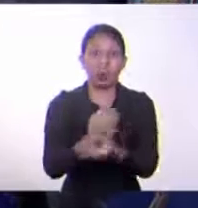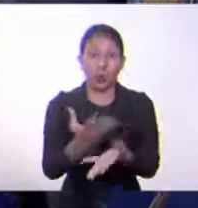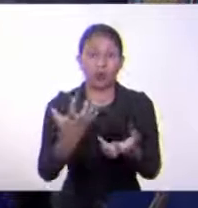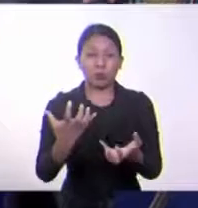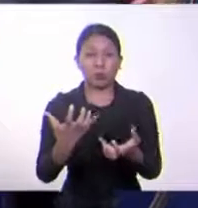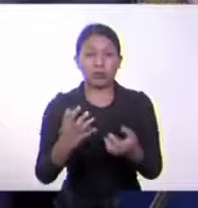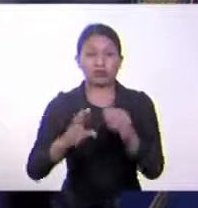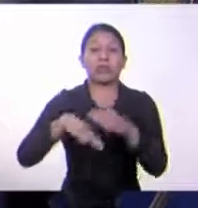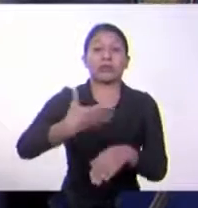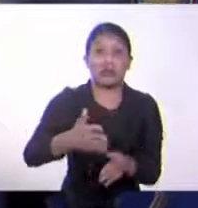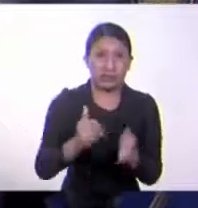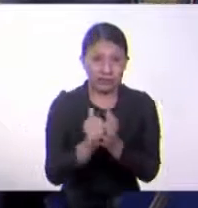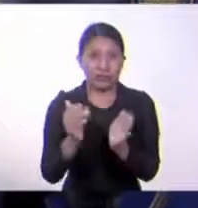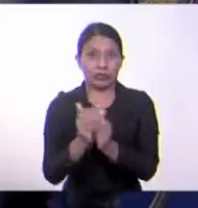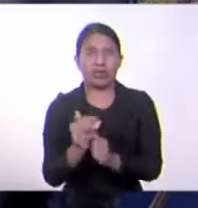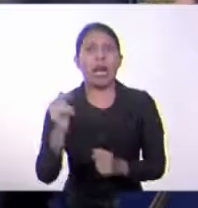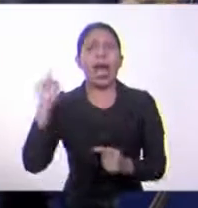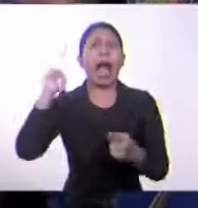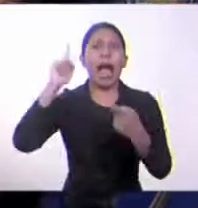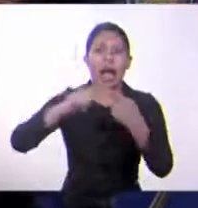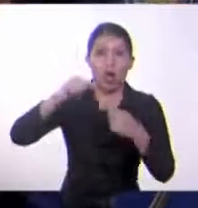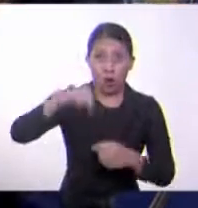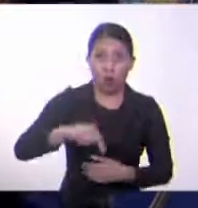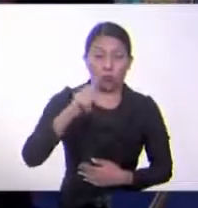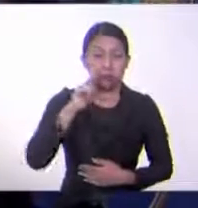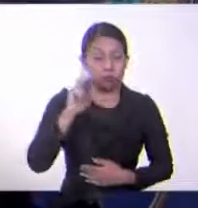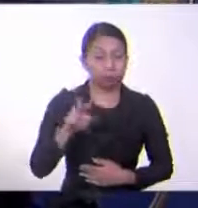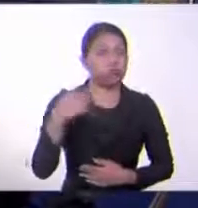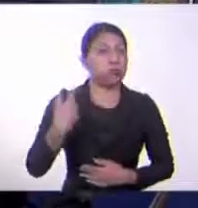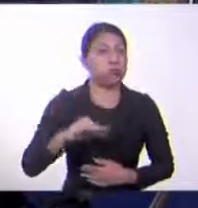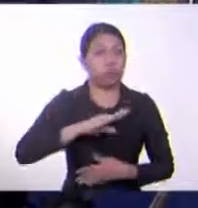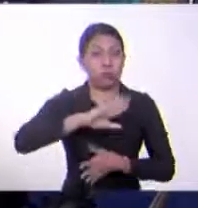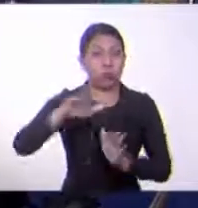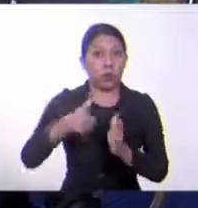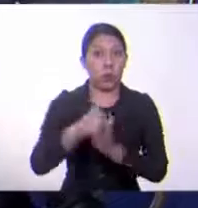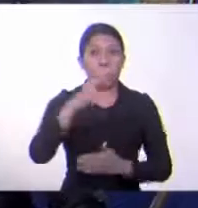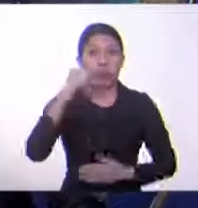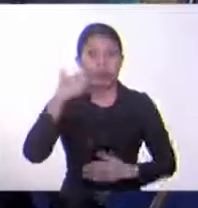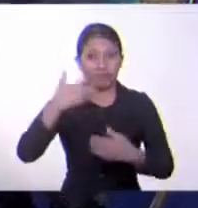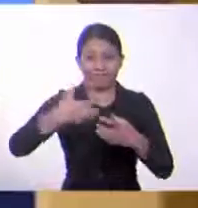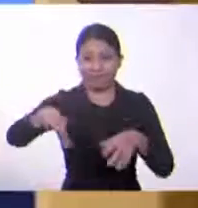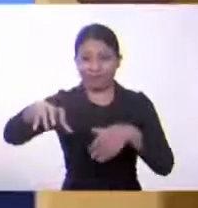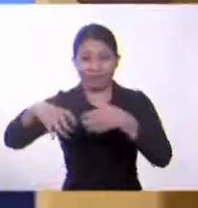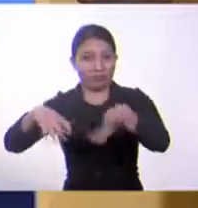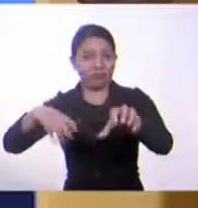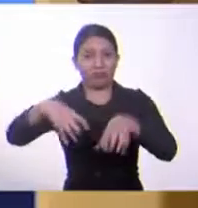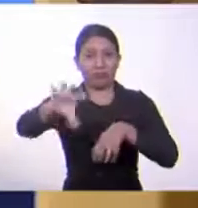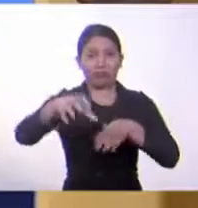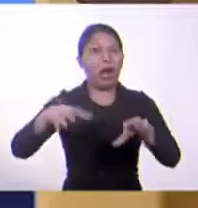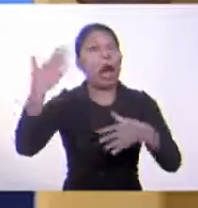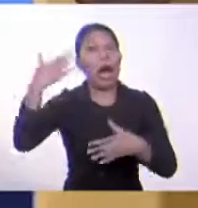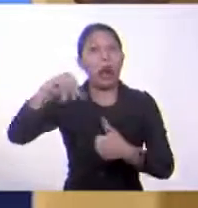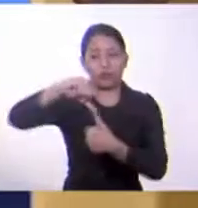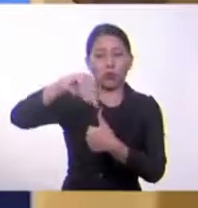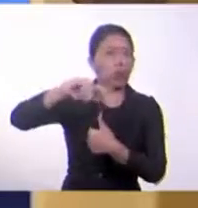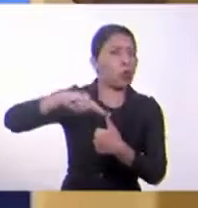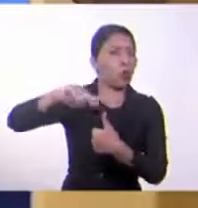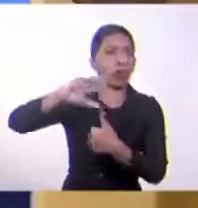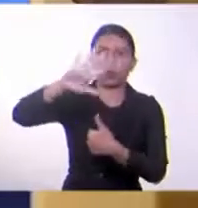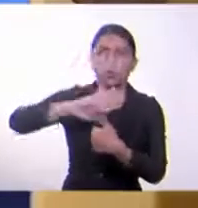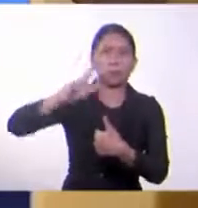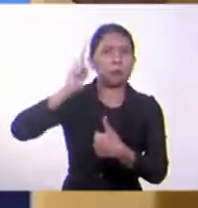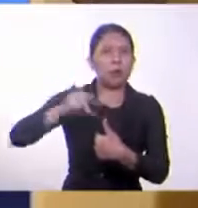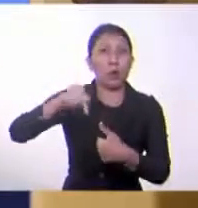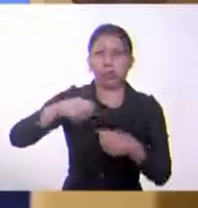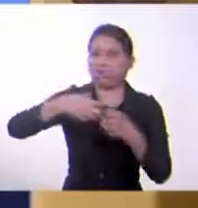un impacto que a la actualidad nos damos cuenta que son todos los países ahora divididos. Ahora quisiéramos que conociéramos las causas y consecuencias,